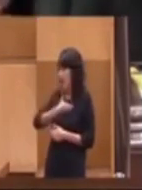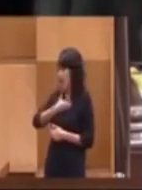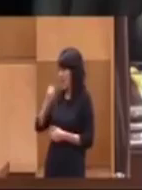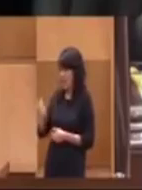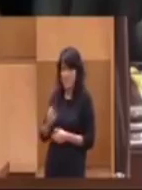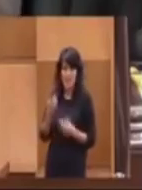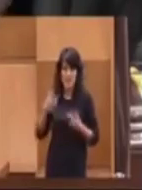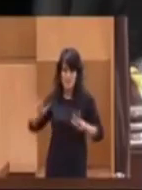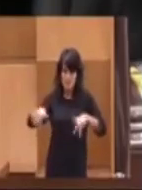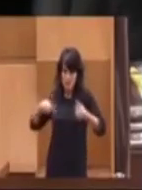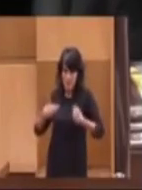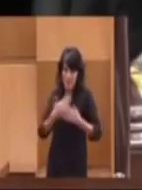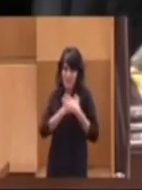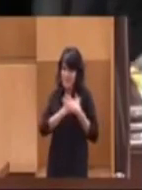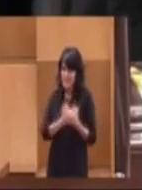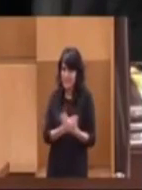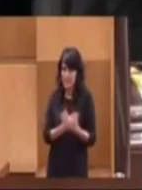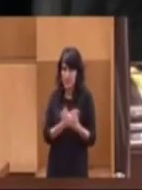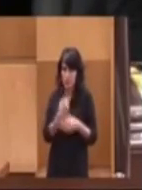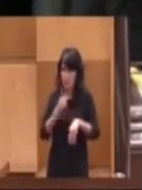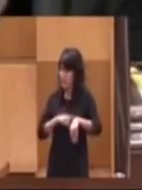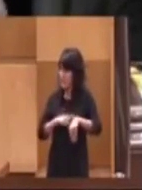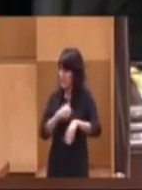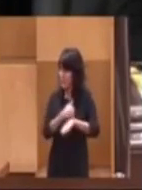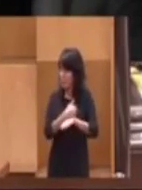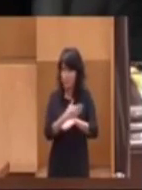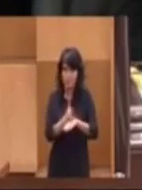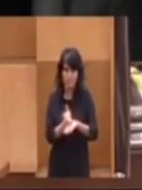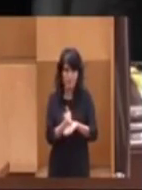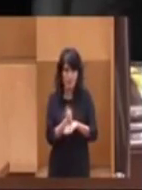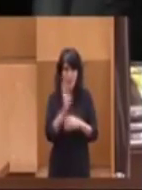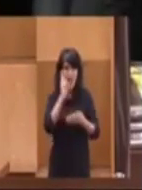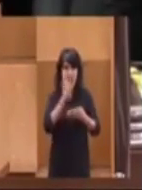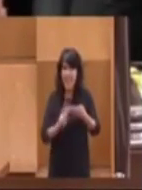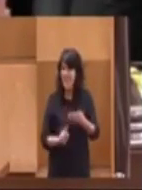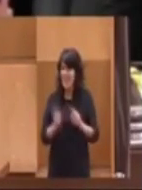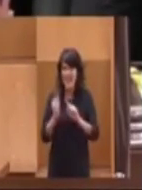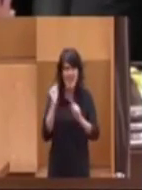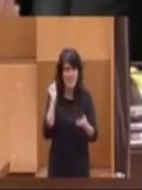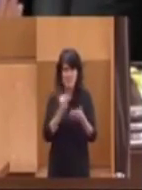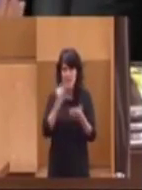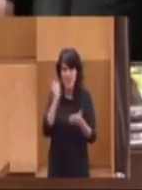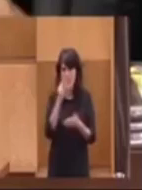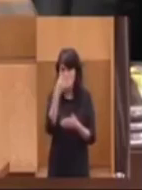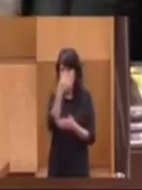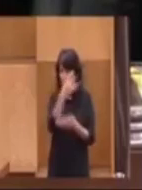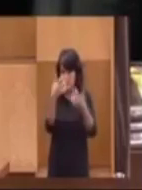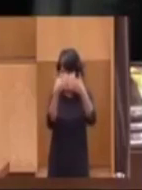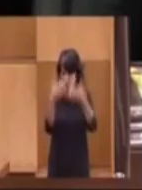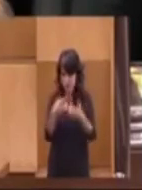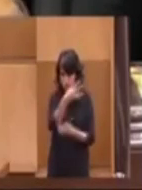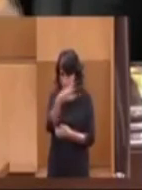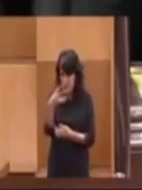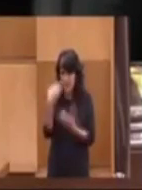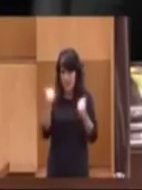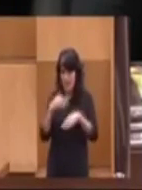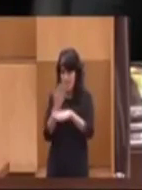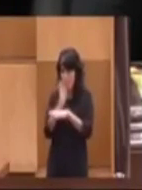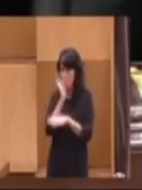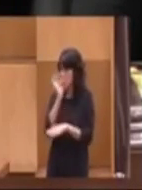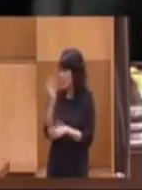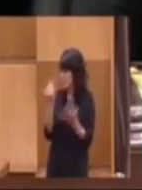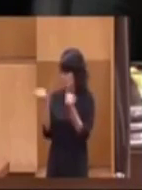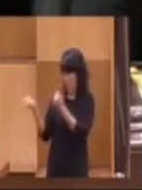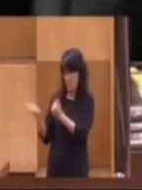permite, siento haberme ido en el tiempo, leer muy rápidamente las cuatro líneas de la moción. Y le prometo que ya ni me